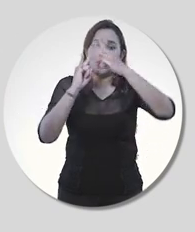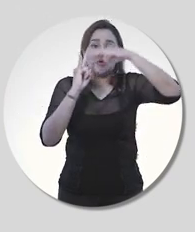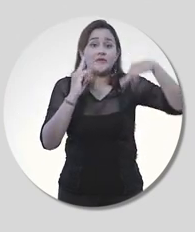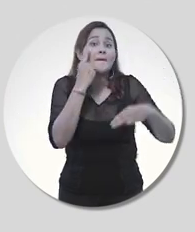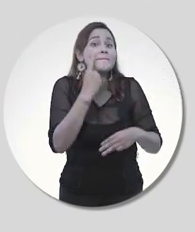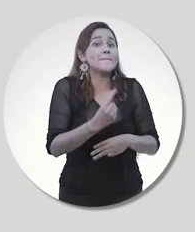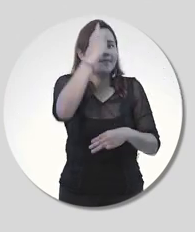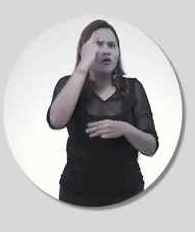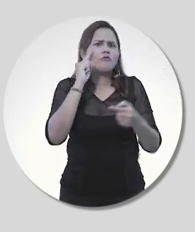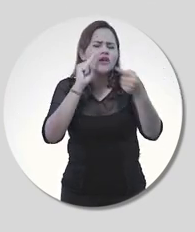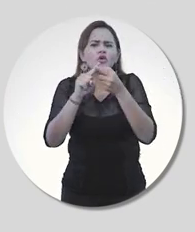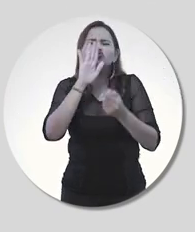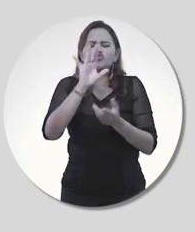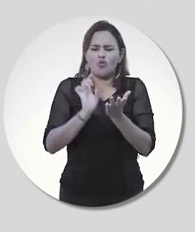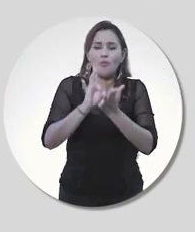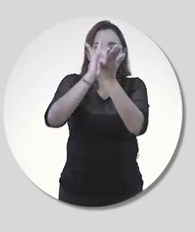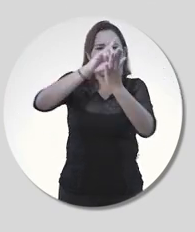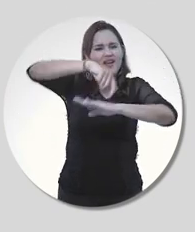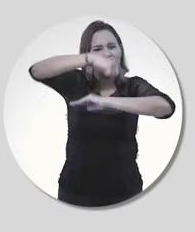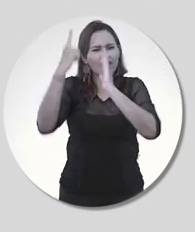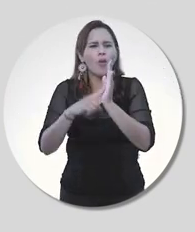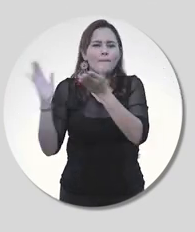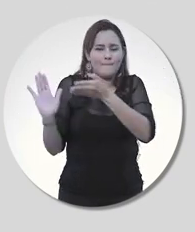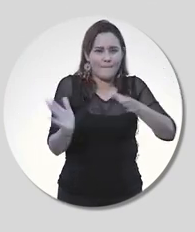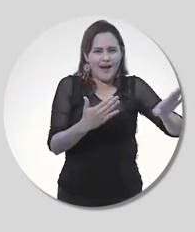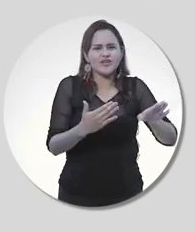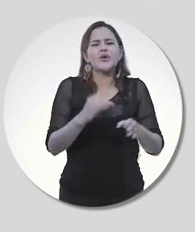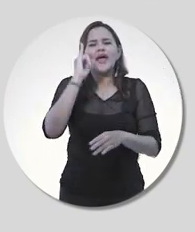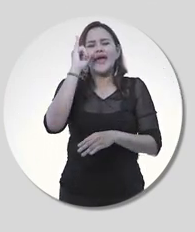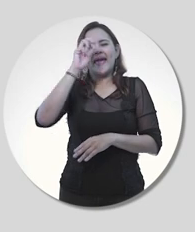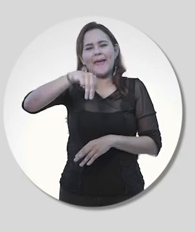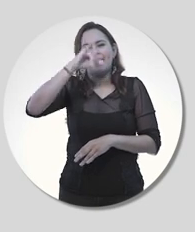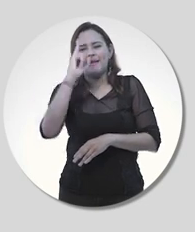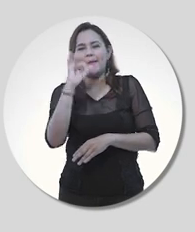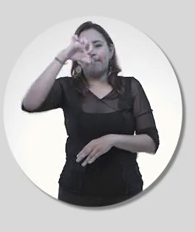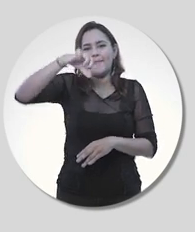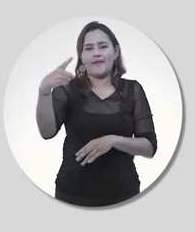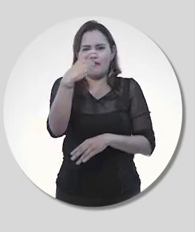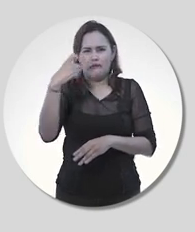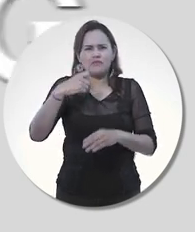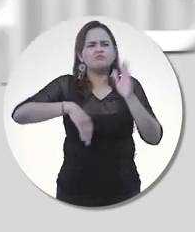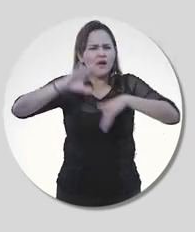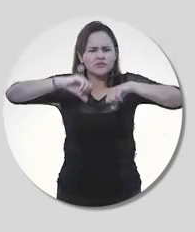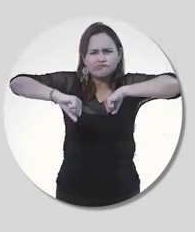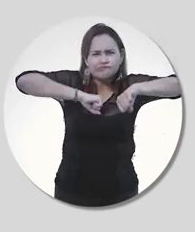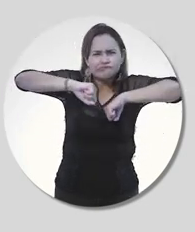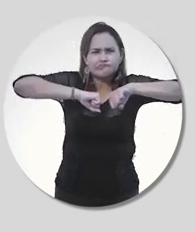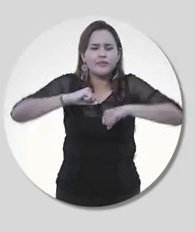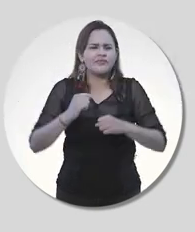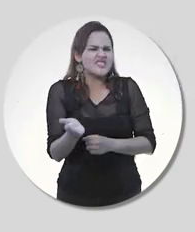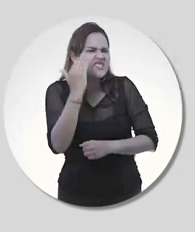participa por primera vez en la medición del Modelo Integrado de Planeación y Gestión MIPG a través del FURAC.